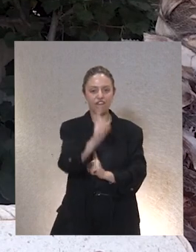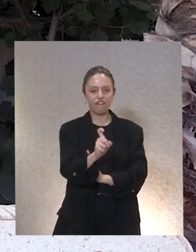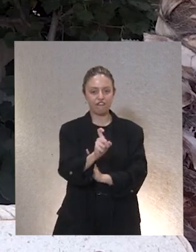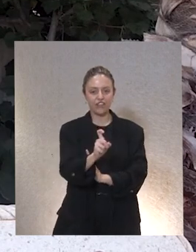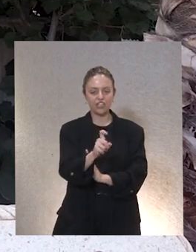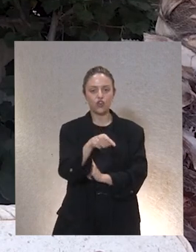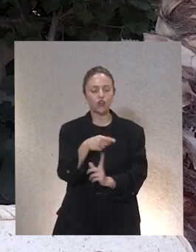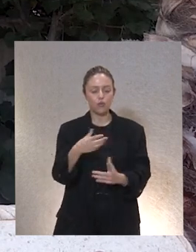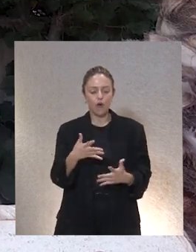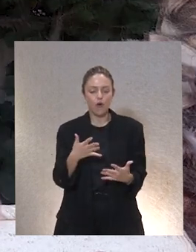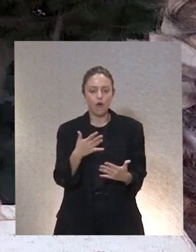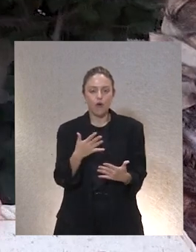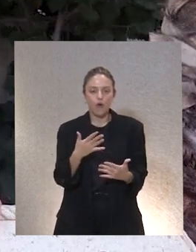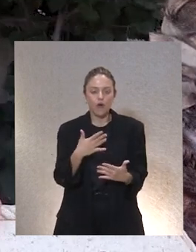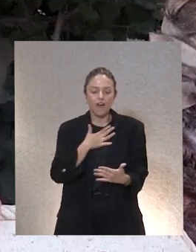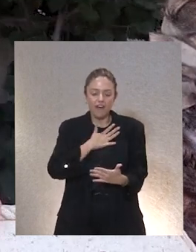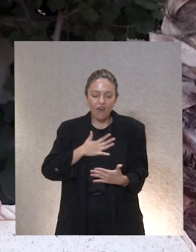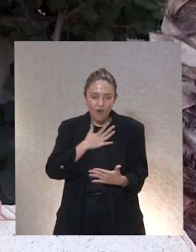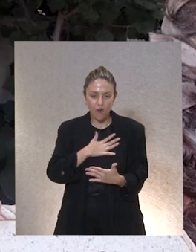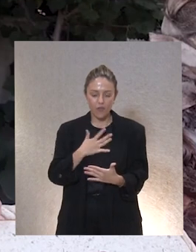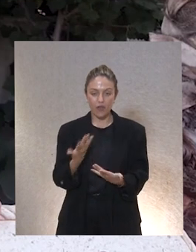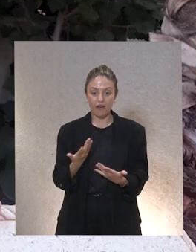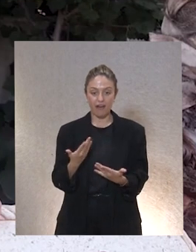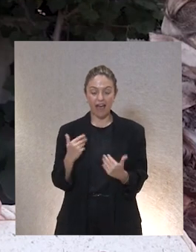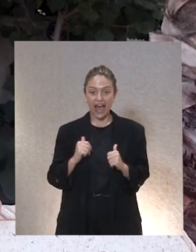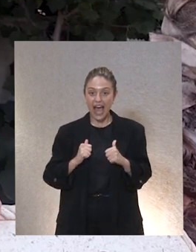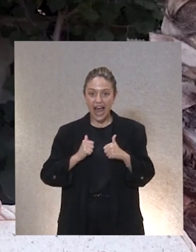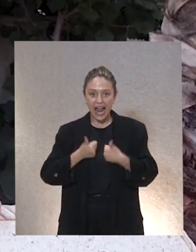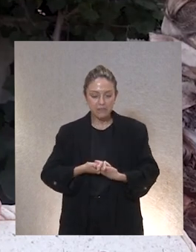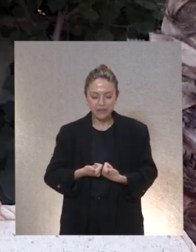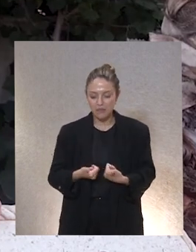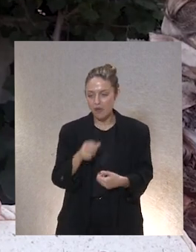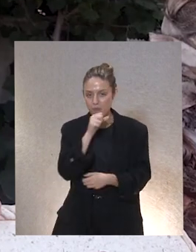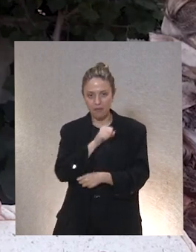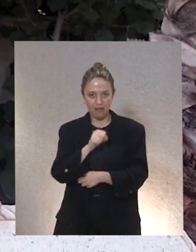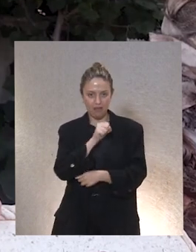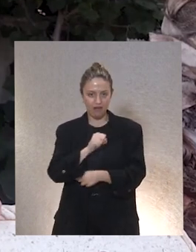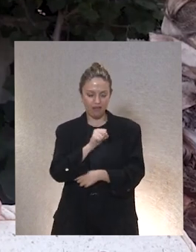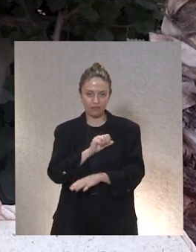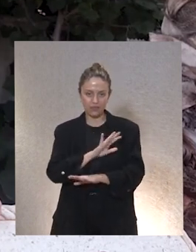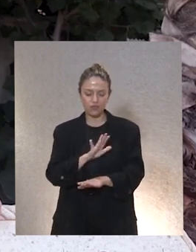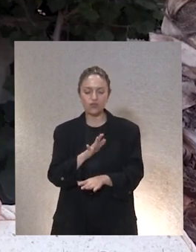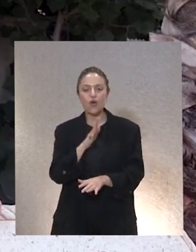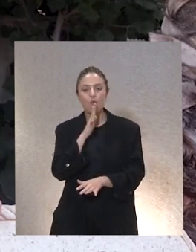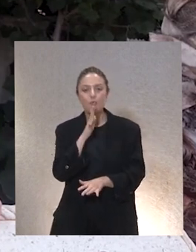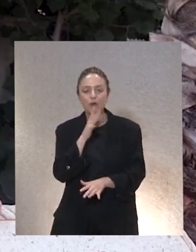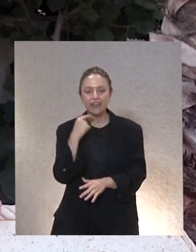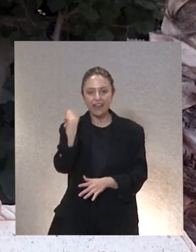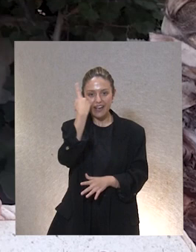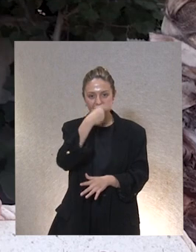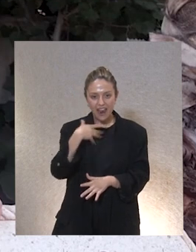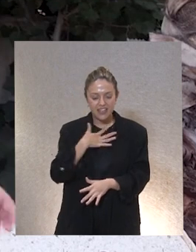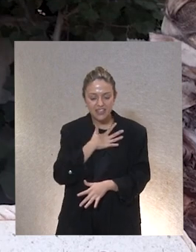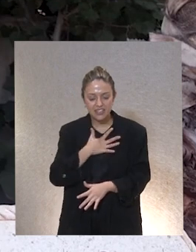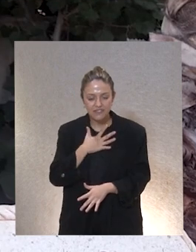sintiera un poquito más cobijada los primeros baños pues fueron fueron maravillosos porque el ver el ver su cara de